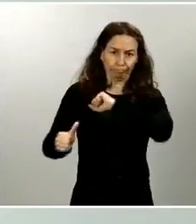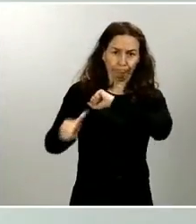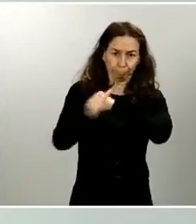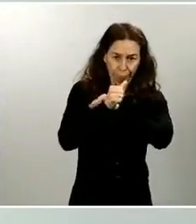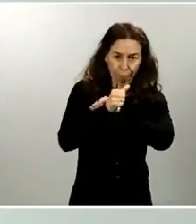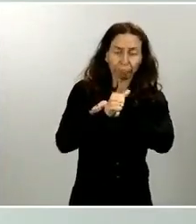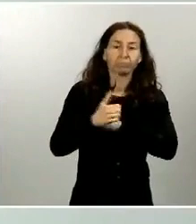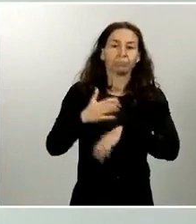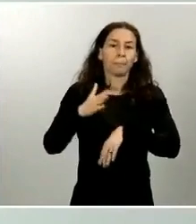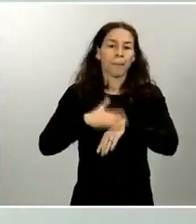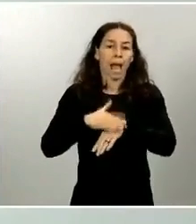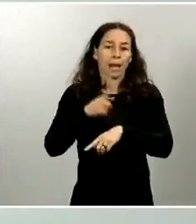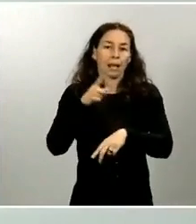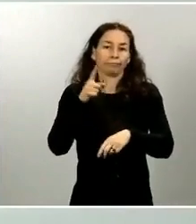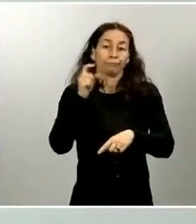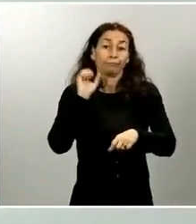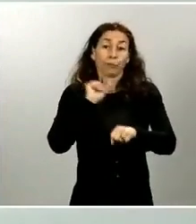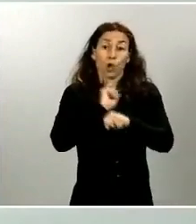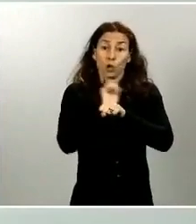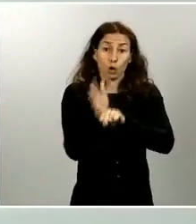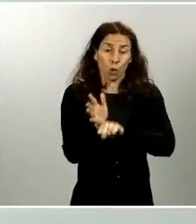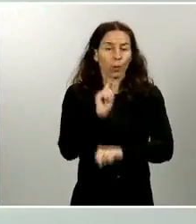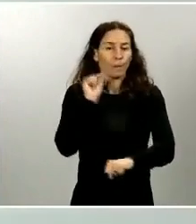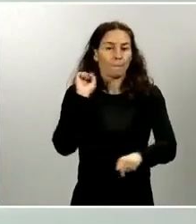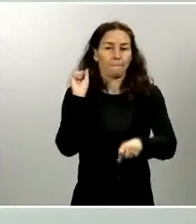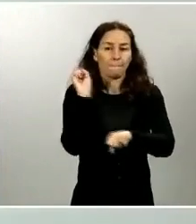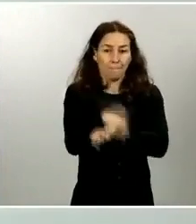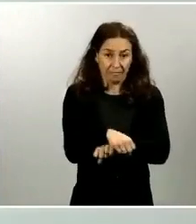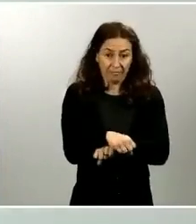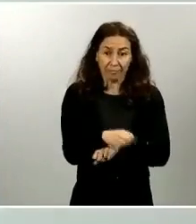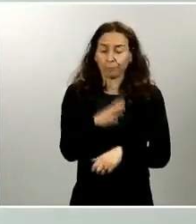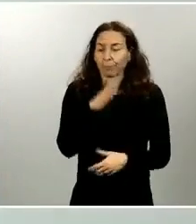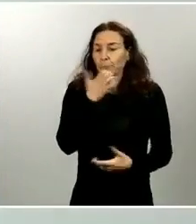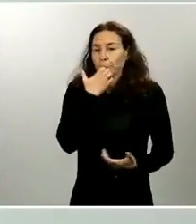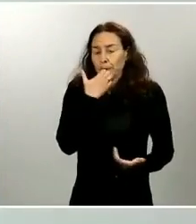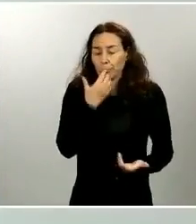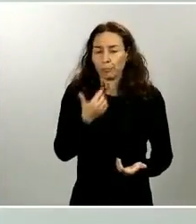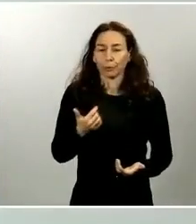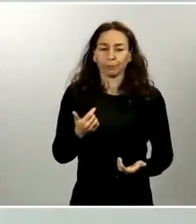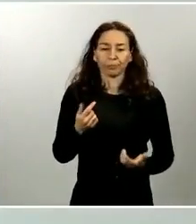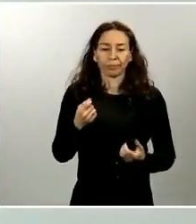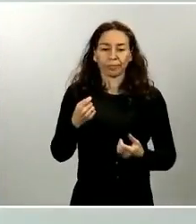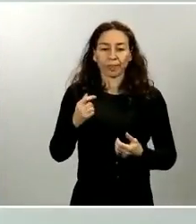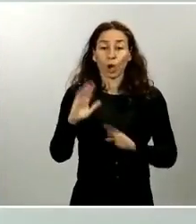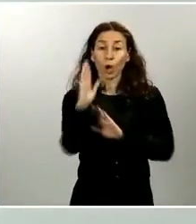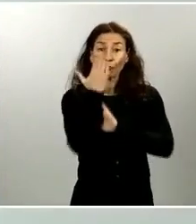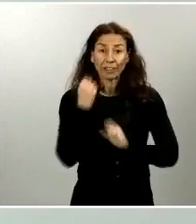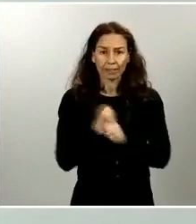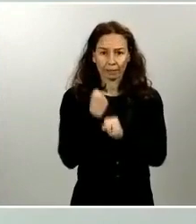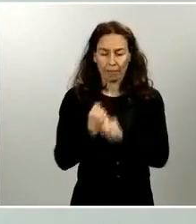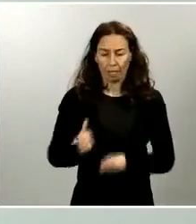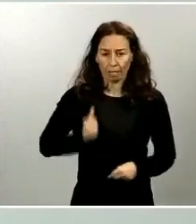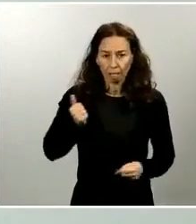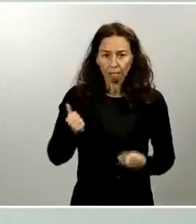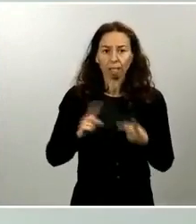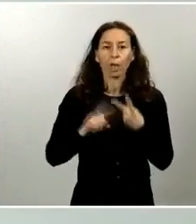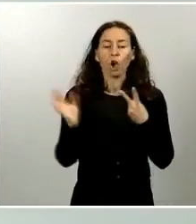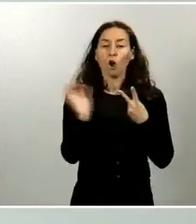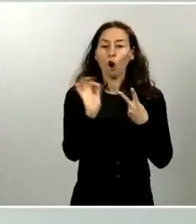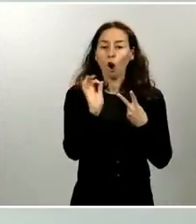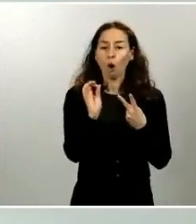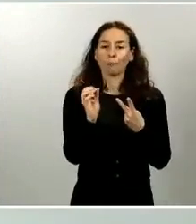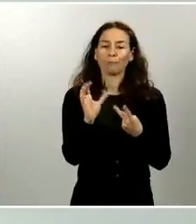luchar contra el COVID-19 con falsas ofertas de trabajo o simplemente campañas solicitando donativos